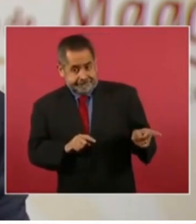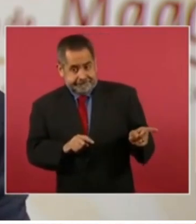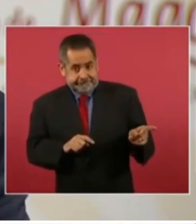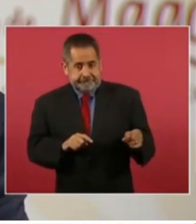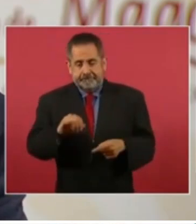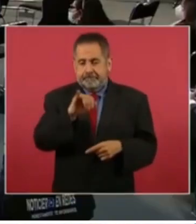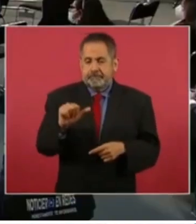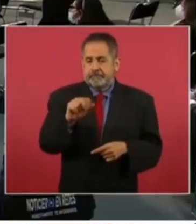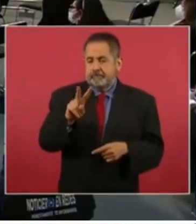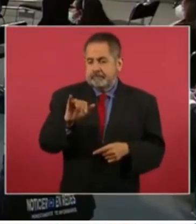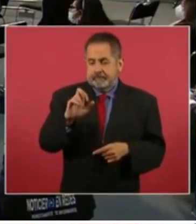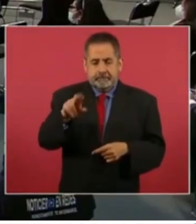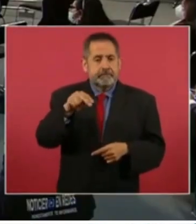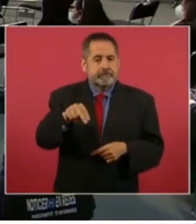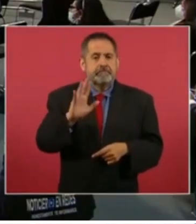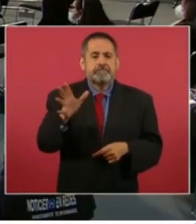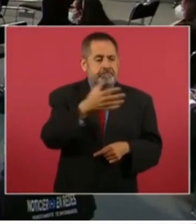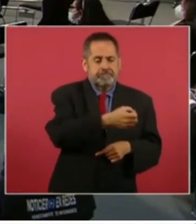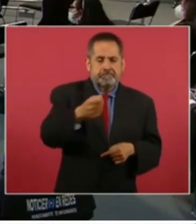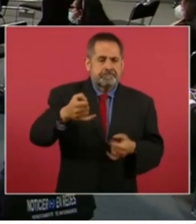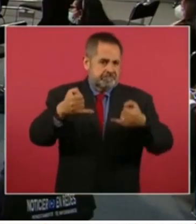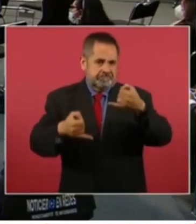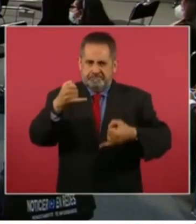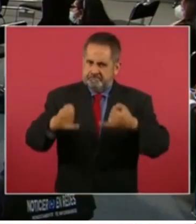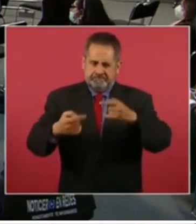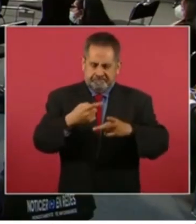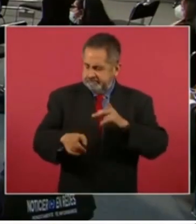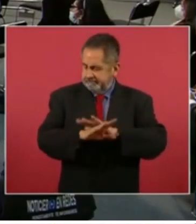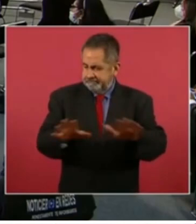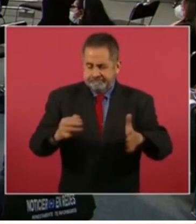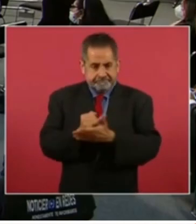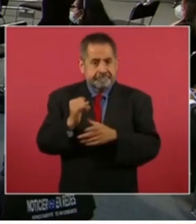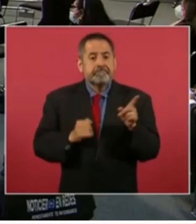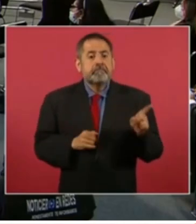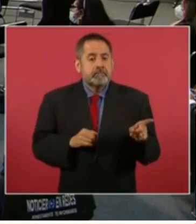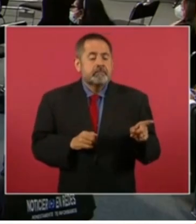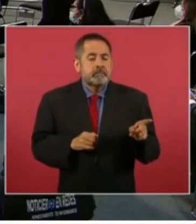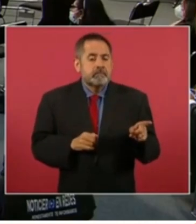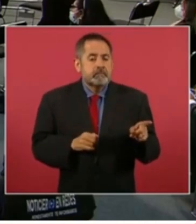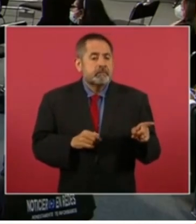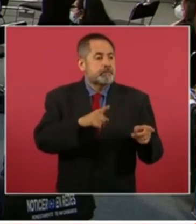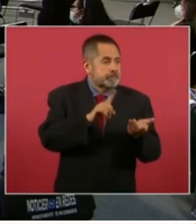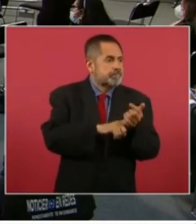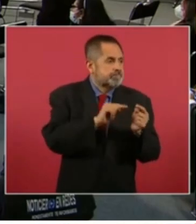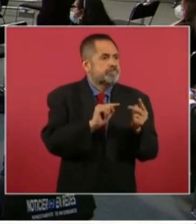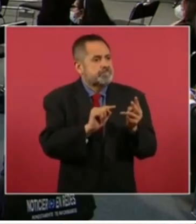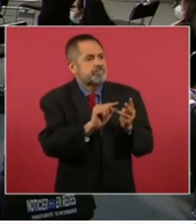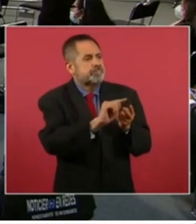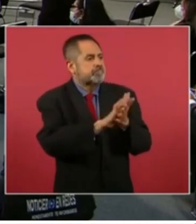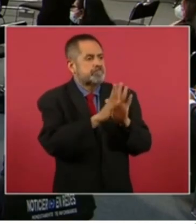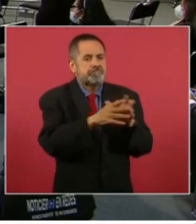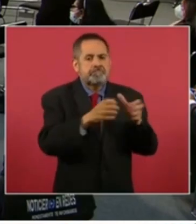Javier N que ya está vinculado a proceso penal es parte de un entramado de